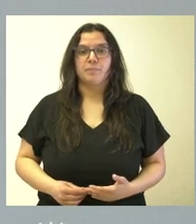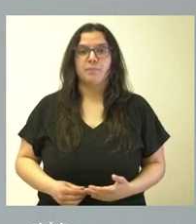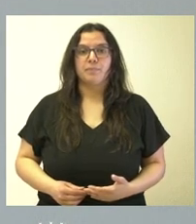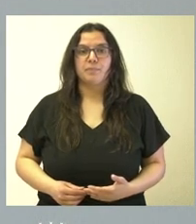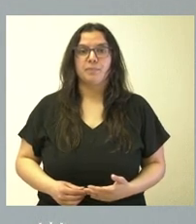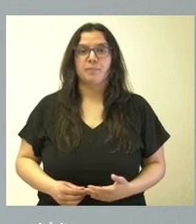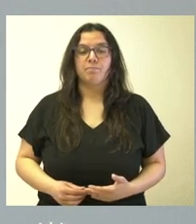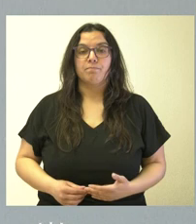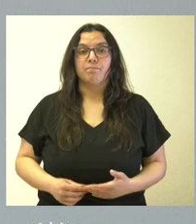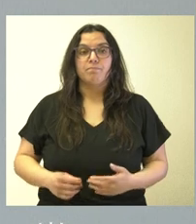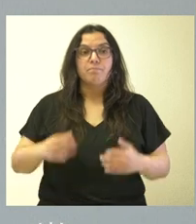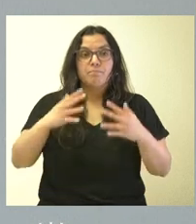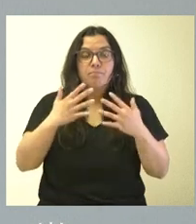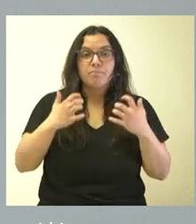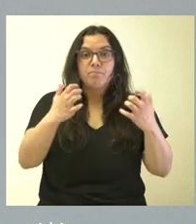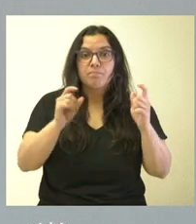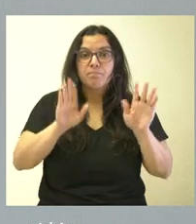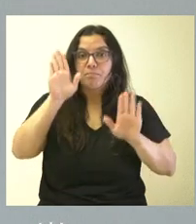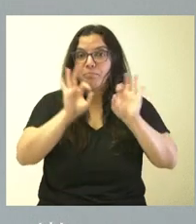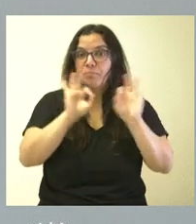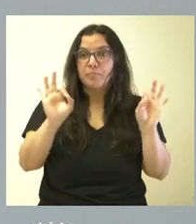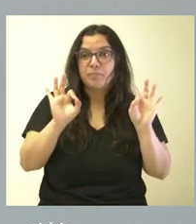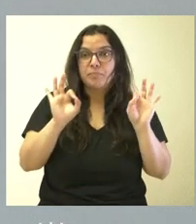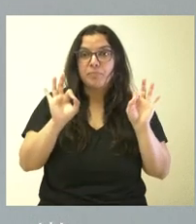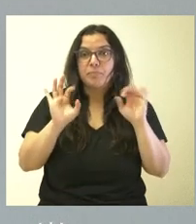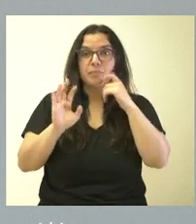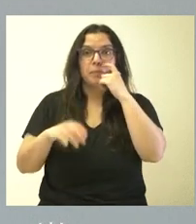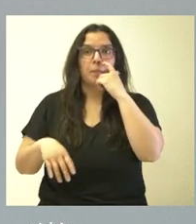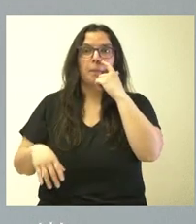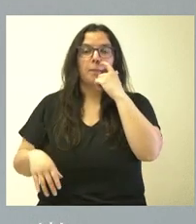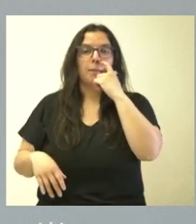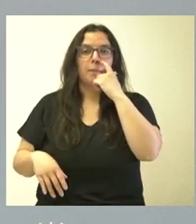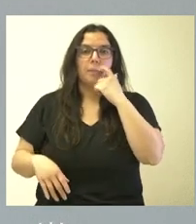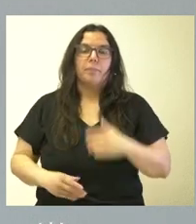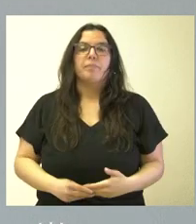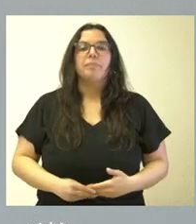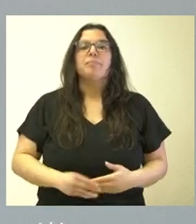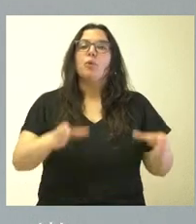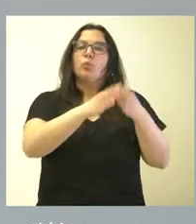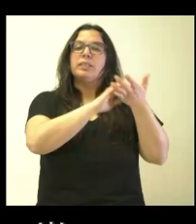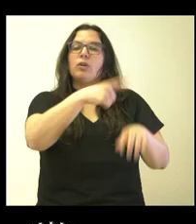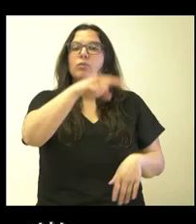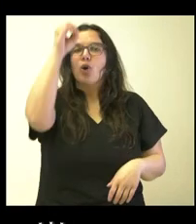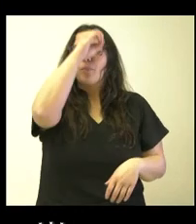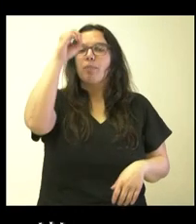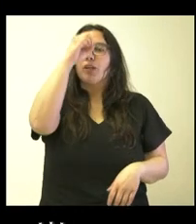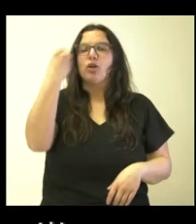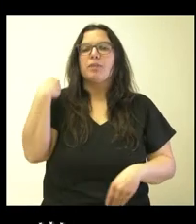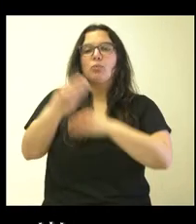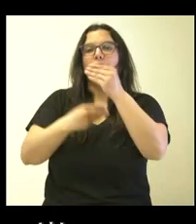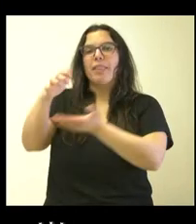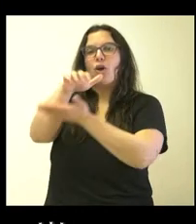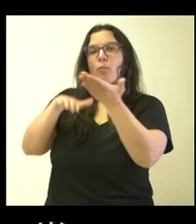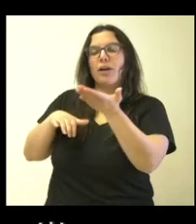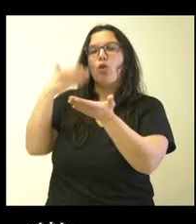No sé si tenemos más preguntas. SEÑOR Una valoración de la Junta sobre ese comunicado del Colegio de Médicos de